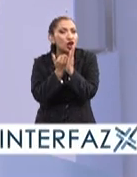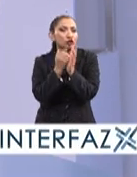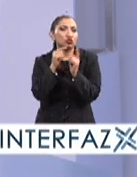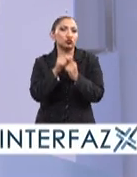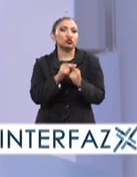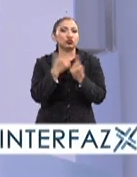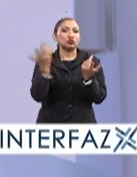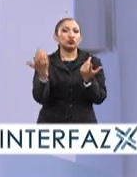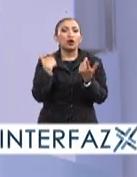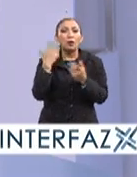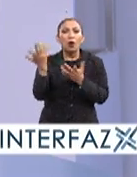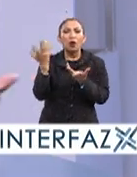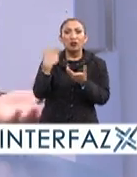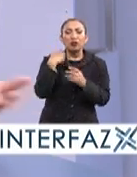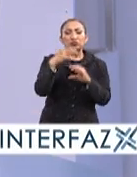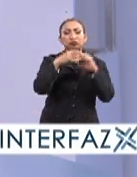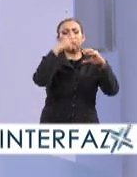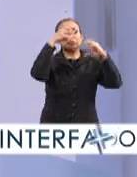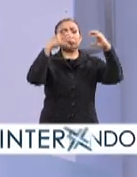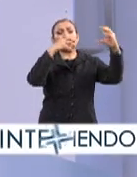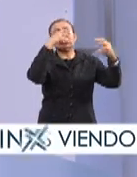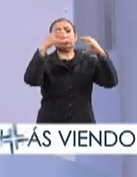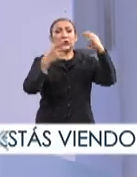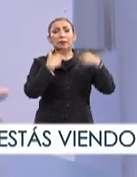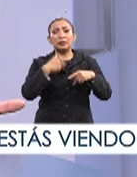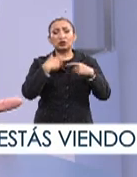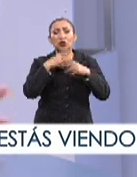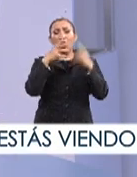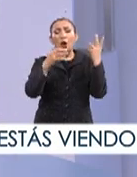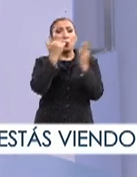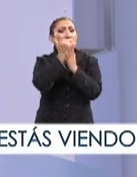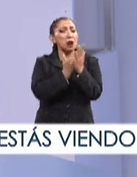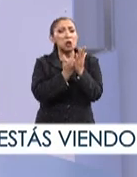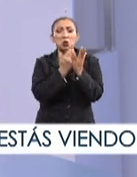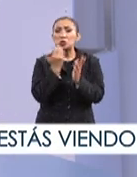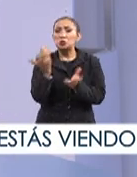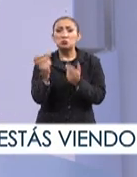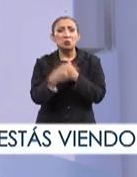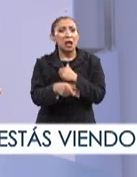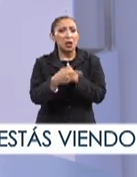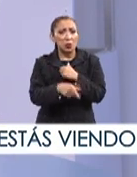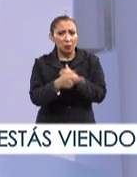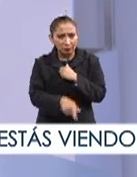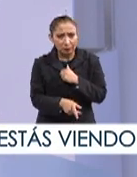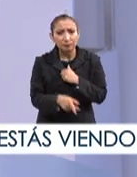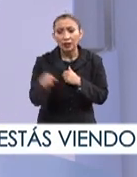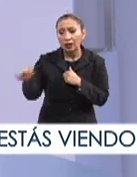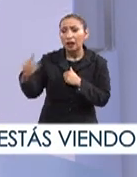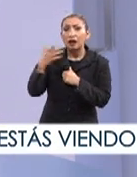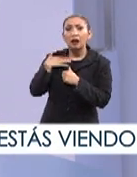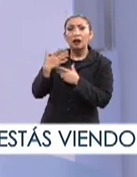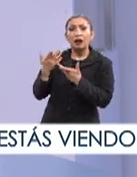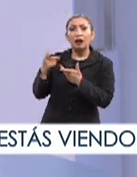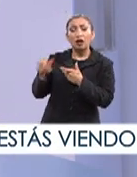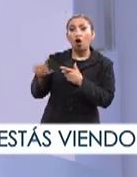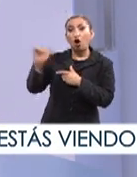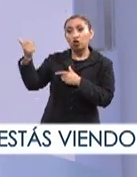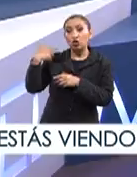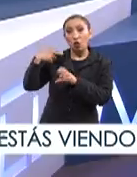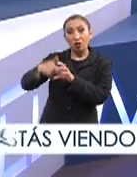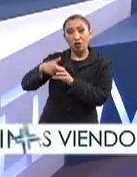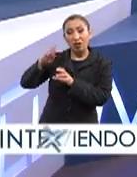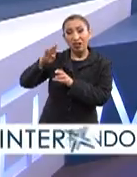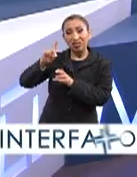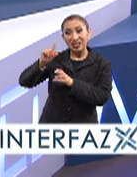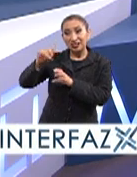los límites de exposición a los que puede estar solamente una persona son mucho más grandes, es mucho más benigno y